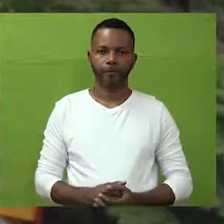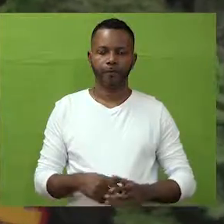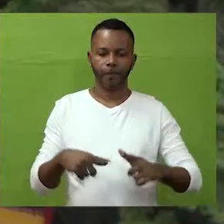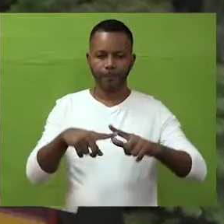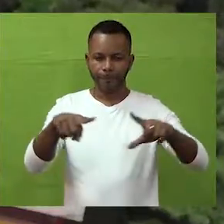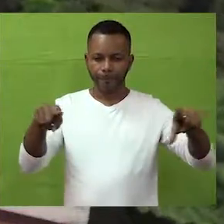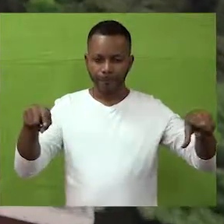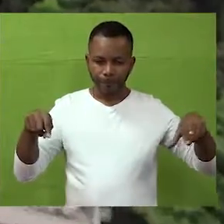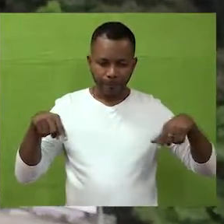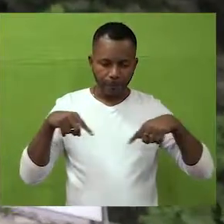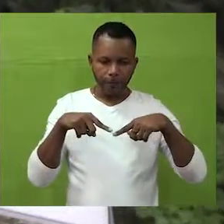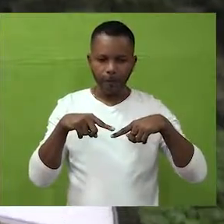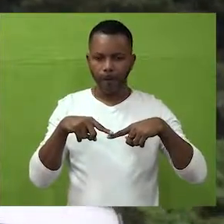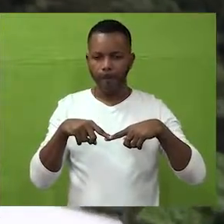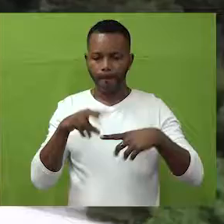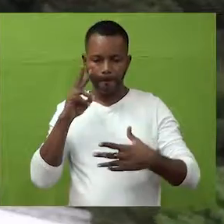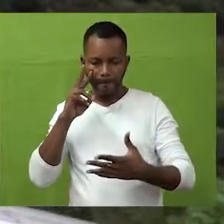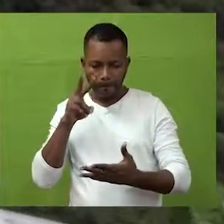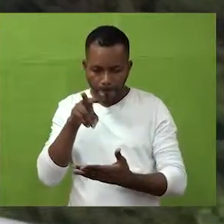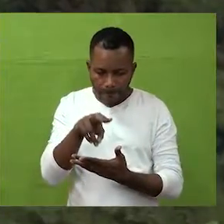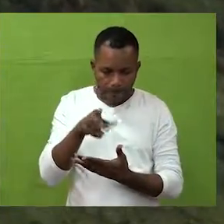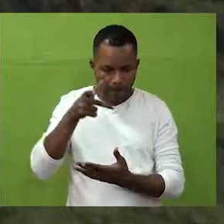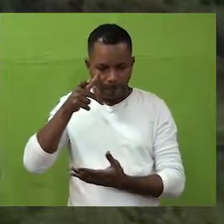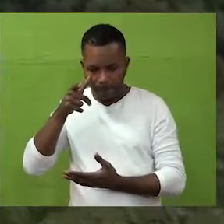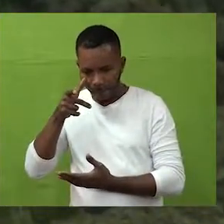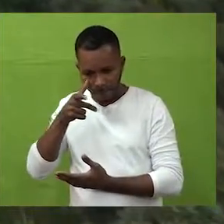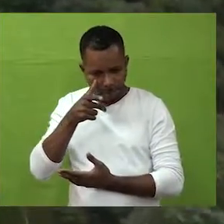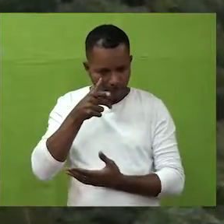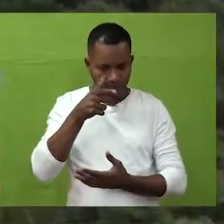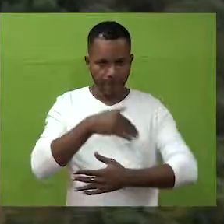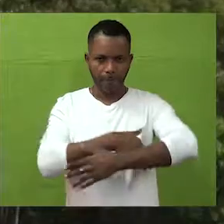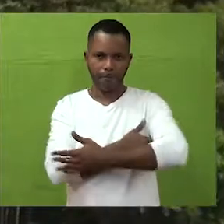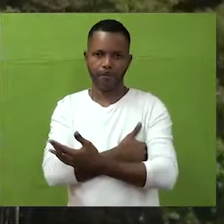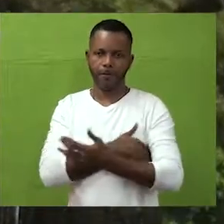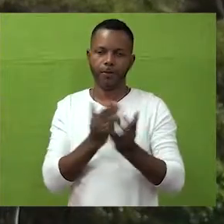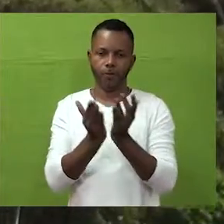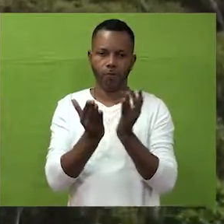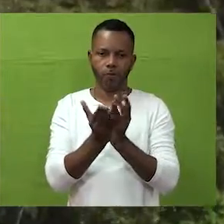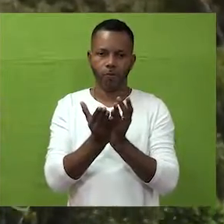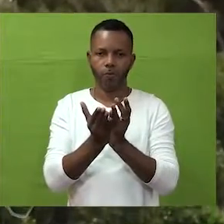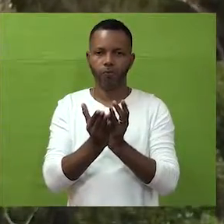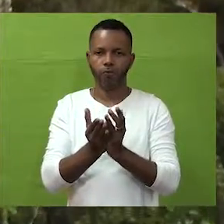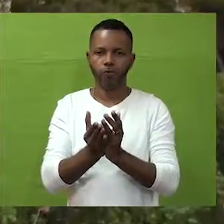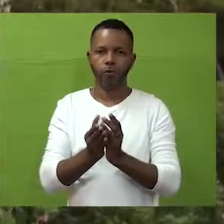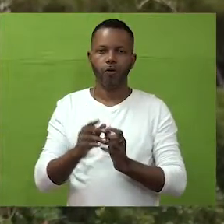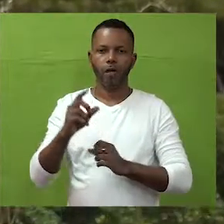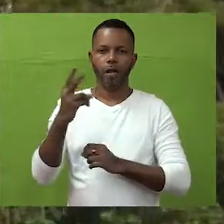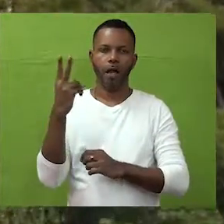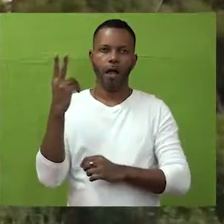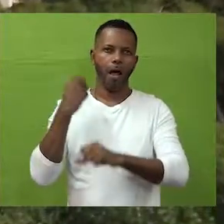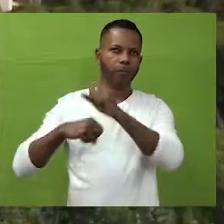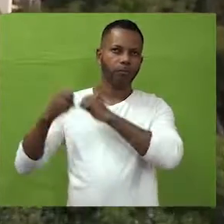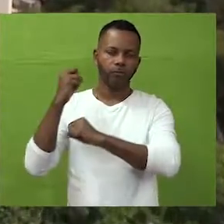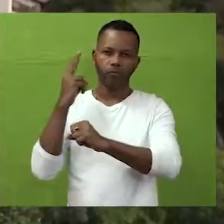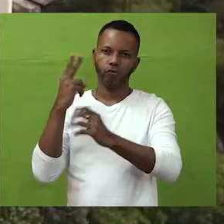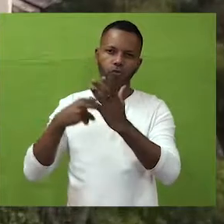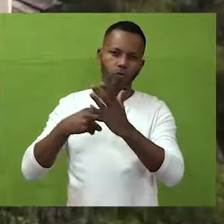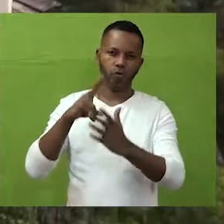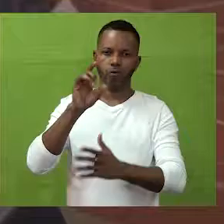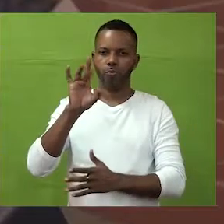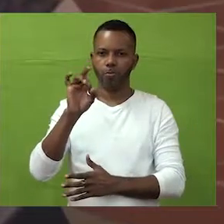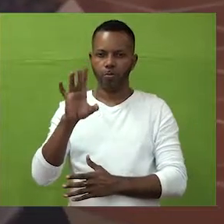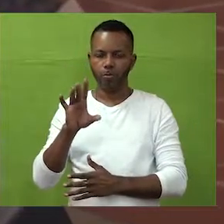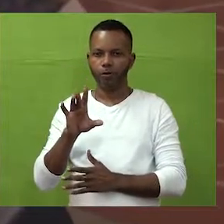En el marco de las medidas preventivas y de vigilancia especial que presenta la Universidad del Pacífico por parte del Ministerio de Educación Nacional desde el año